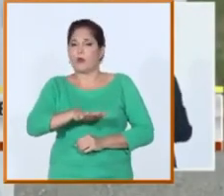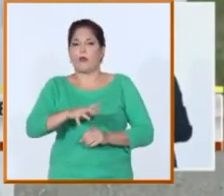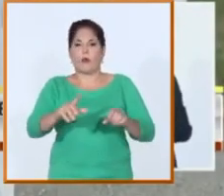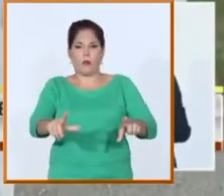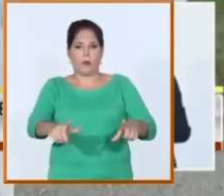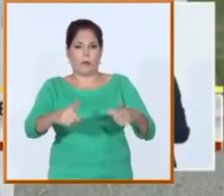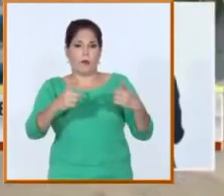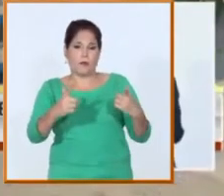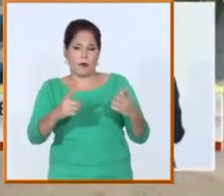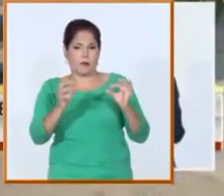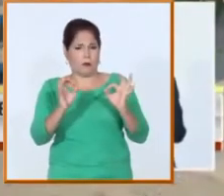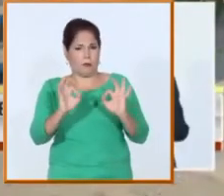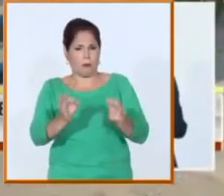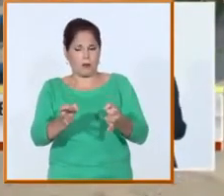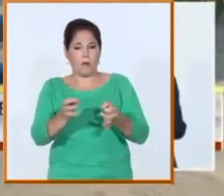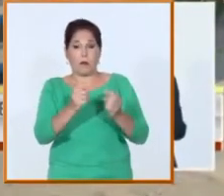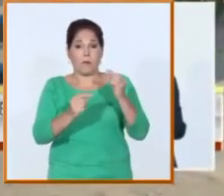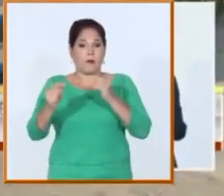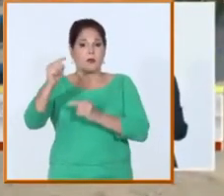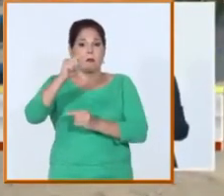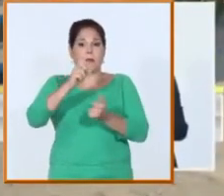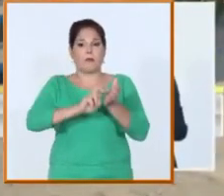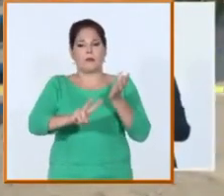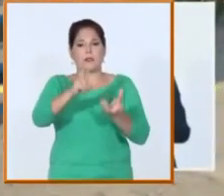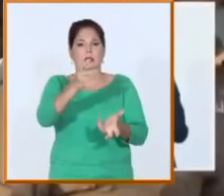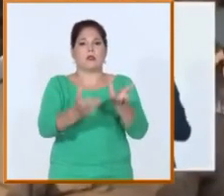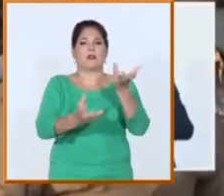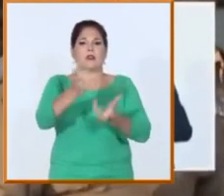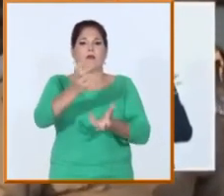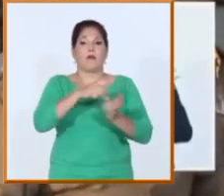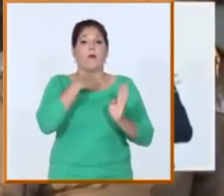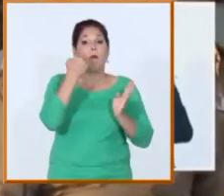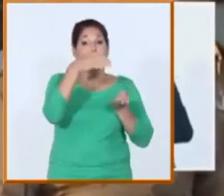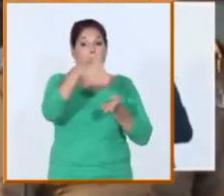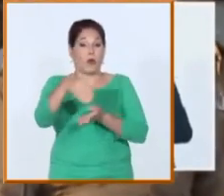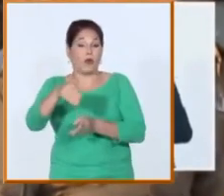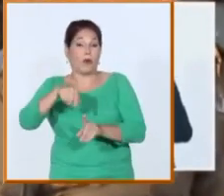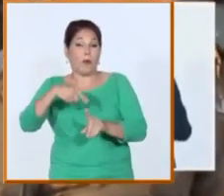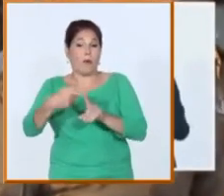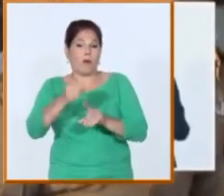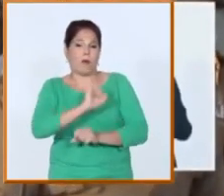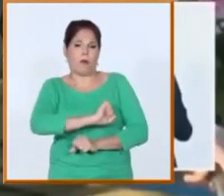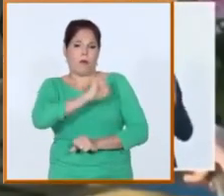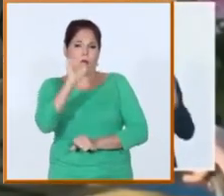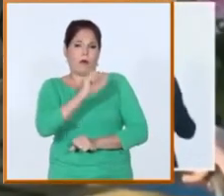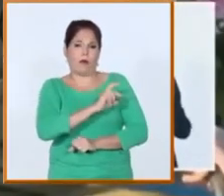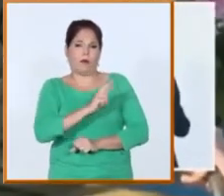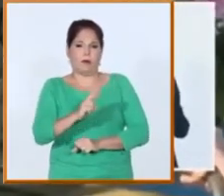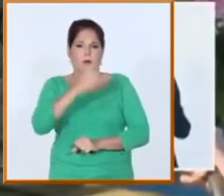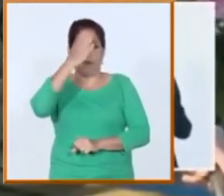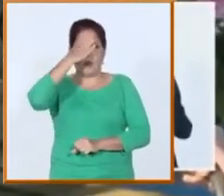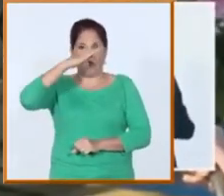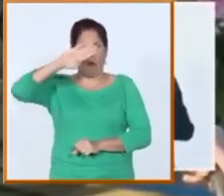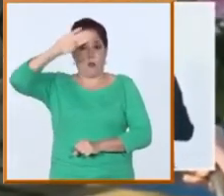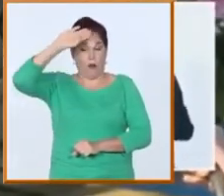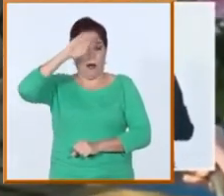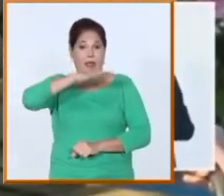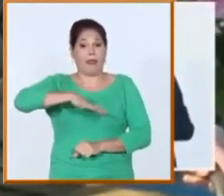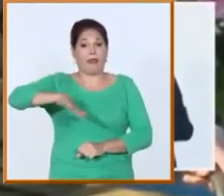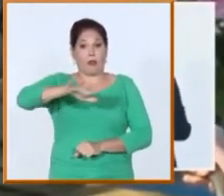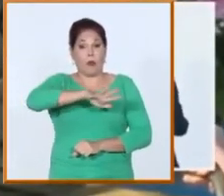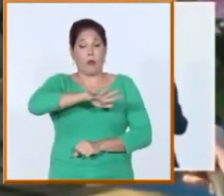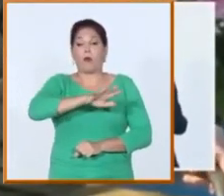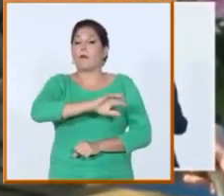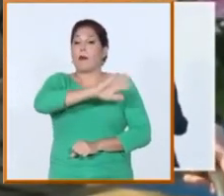y a los protagonistas de las acciones en Cienfuegos que dieron su vida por la libertad de la patria. Con la misiva, convocó a los marinos a